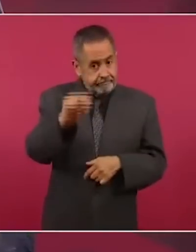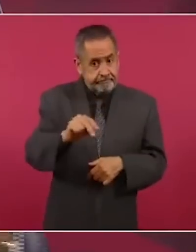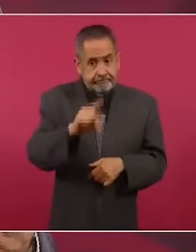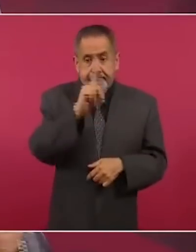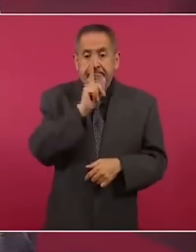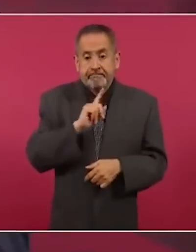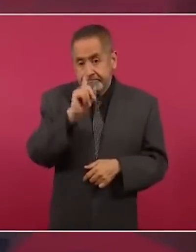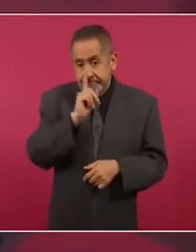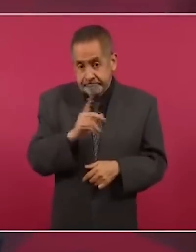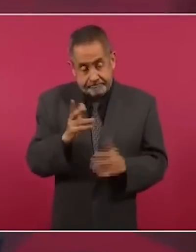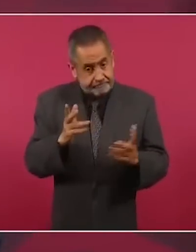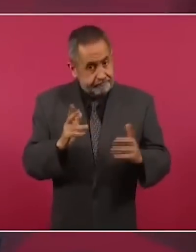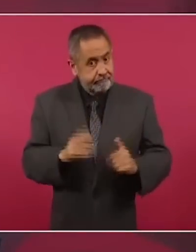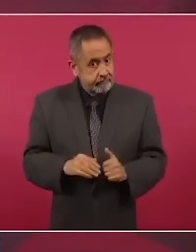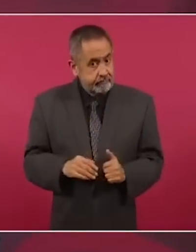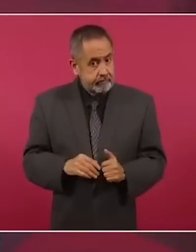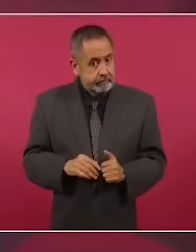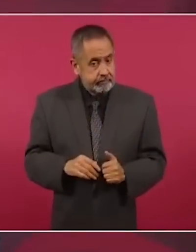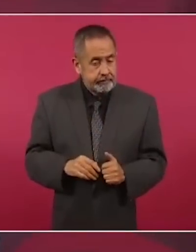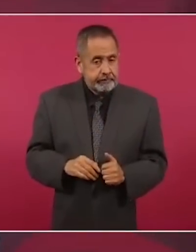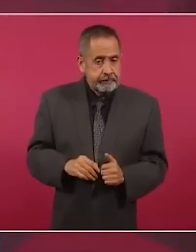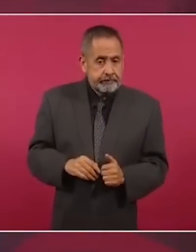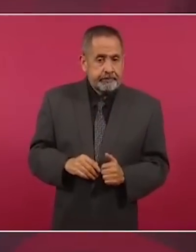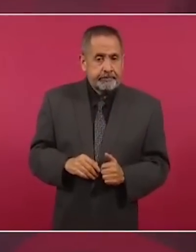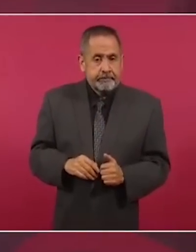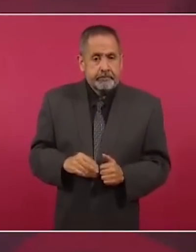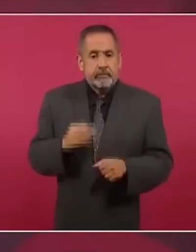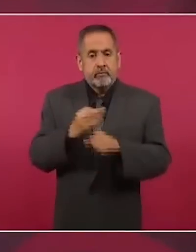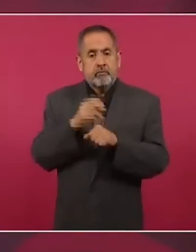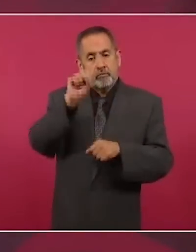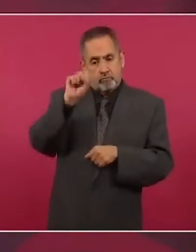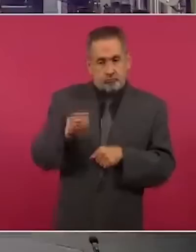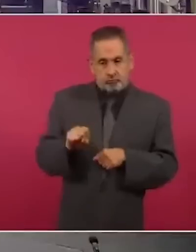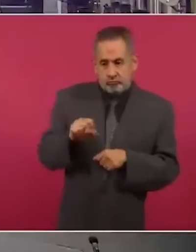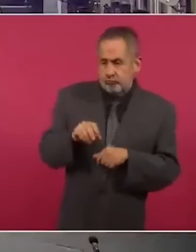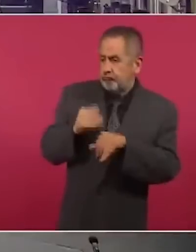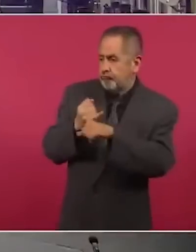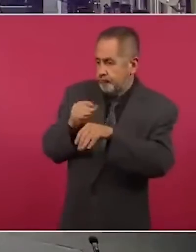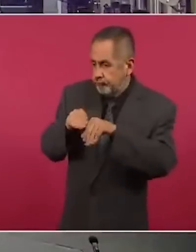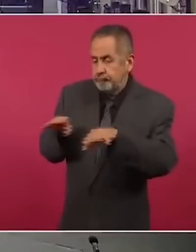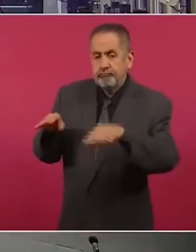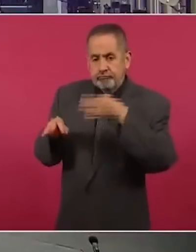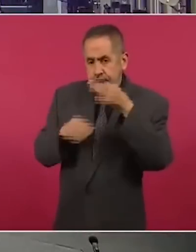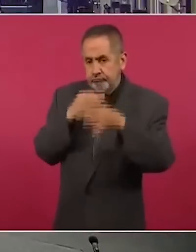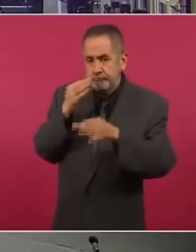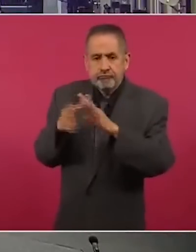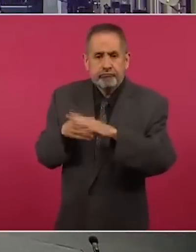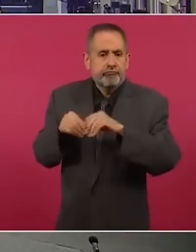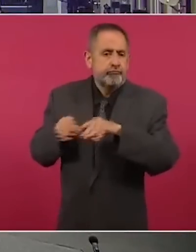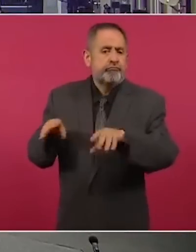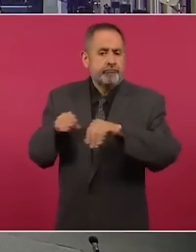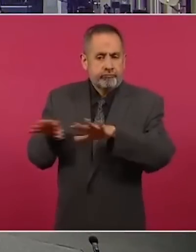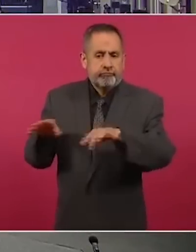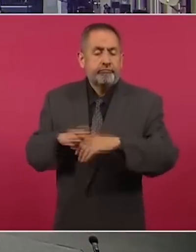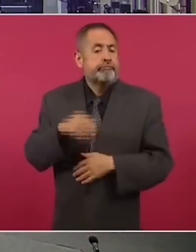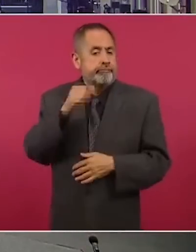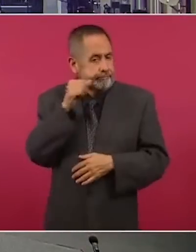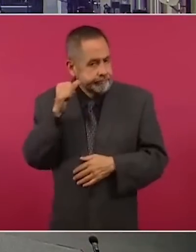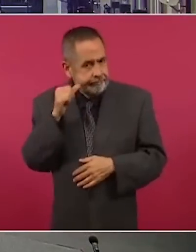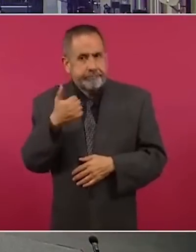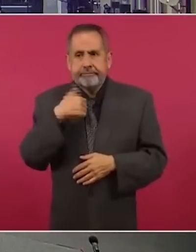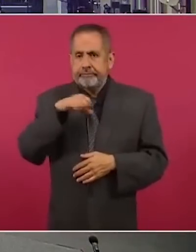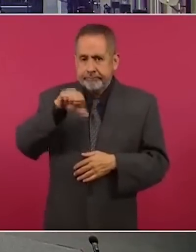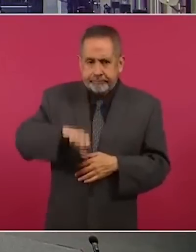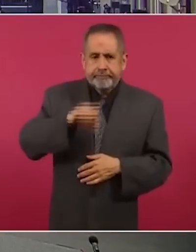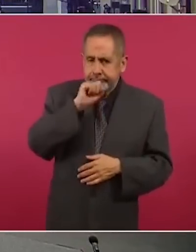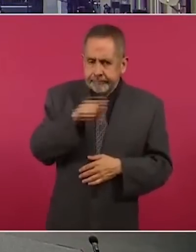Estamos en el sureste informando, ayer se hizo y se va a seguir